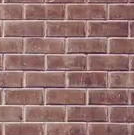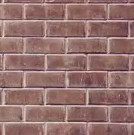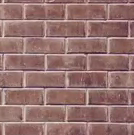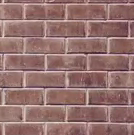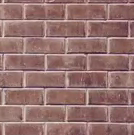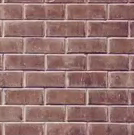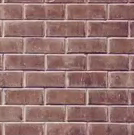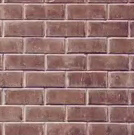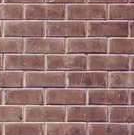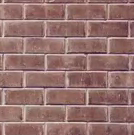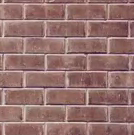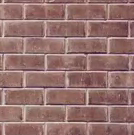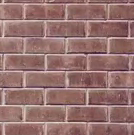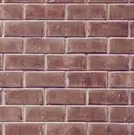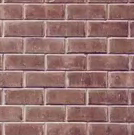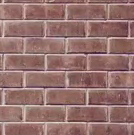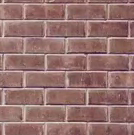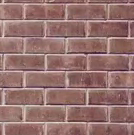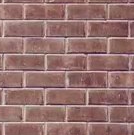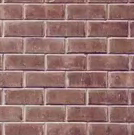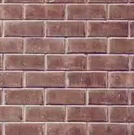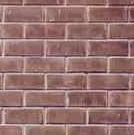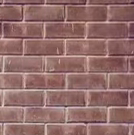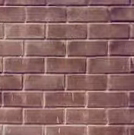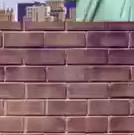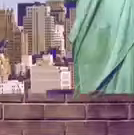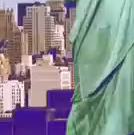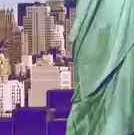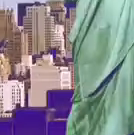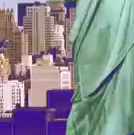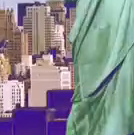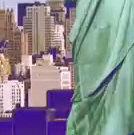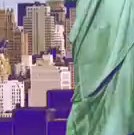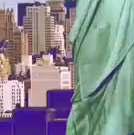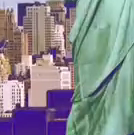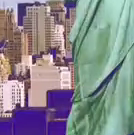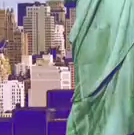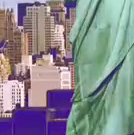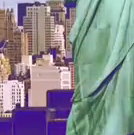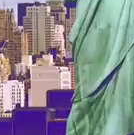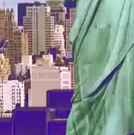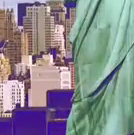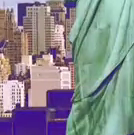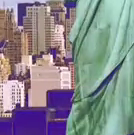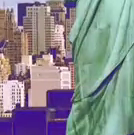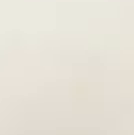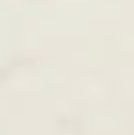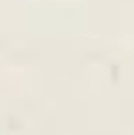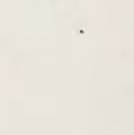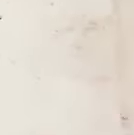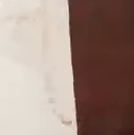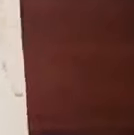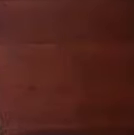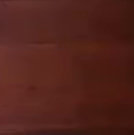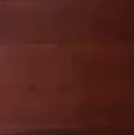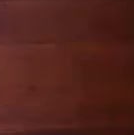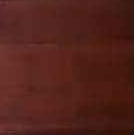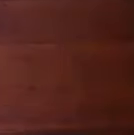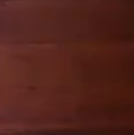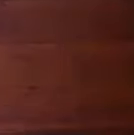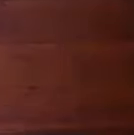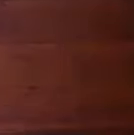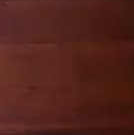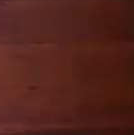y decidida a seguir preparándose, llevó cursos de dirección y guión en Estados Unidos. Es ahí donde escribe las primeras